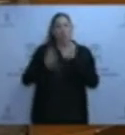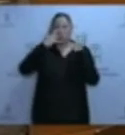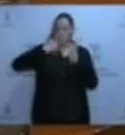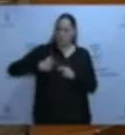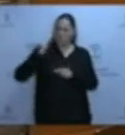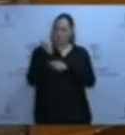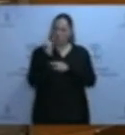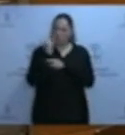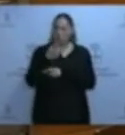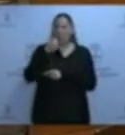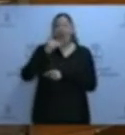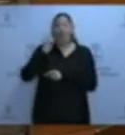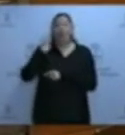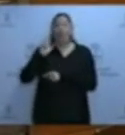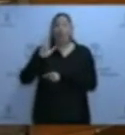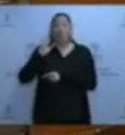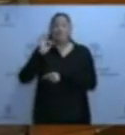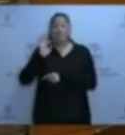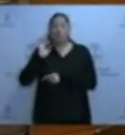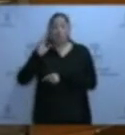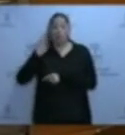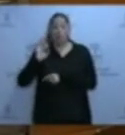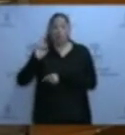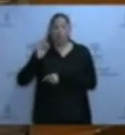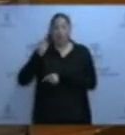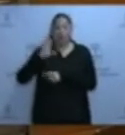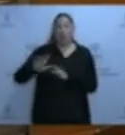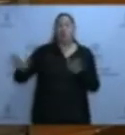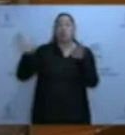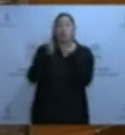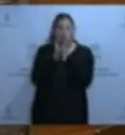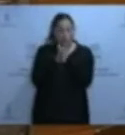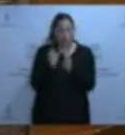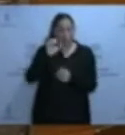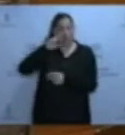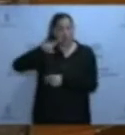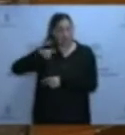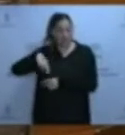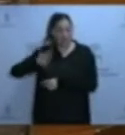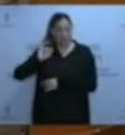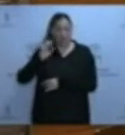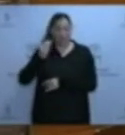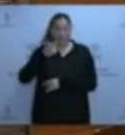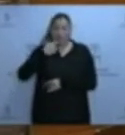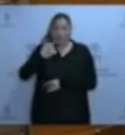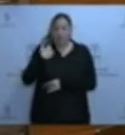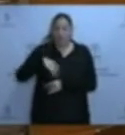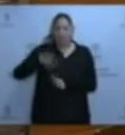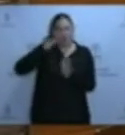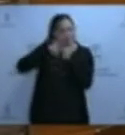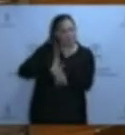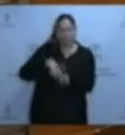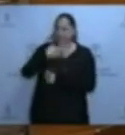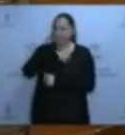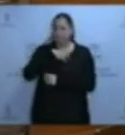Instituto Adolfo Posada, como ha señalado mi compañero Enrique, que tampoco han sido capaces de explicar, tal y como ha demostrado en la